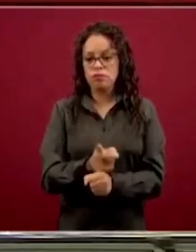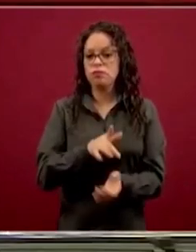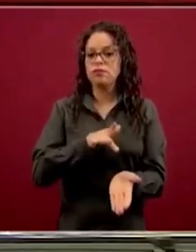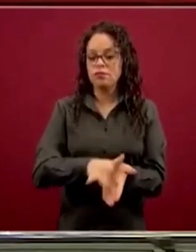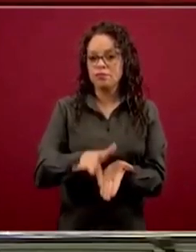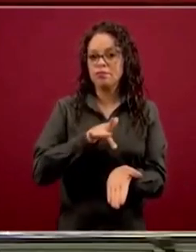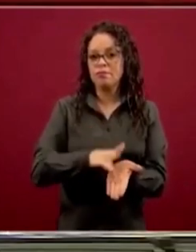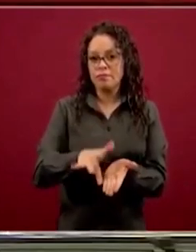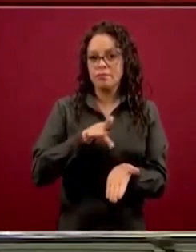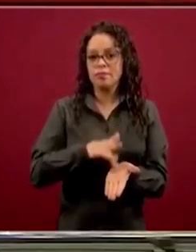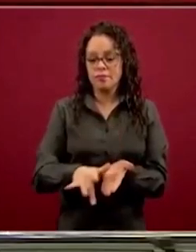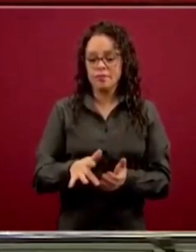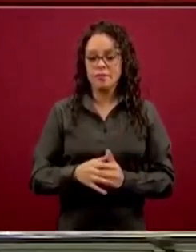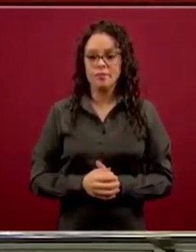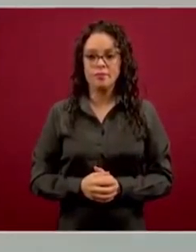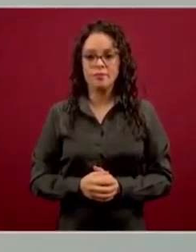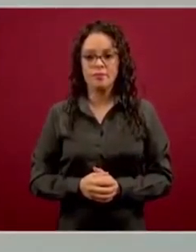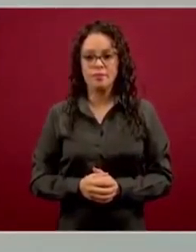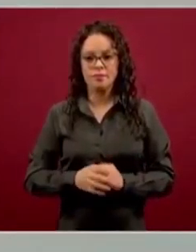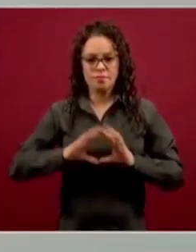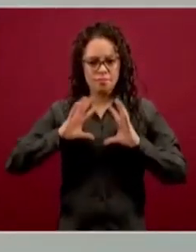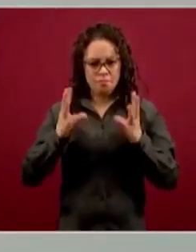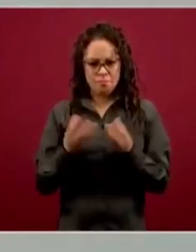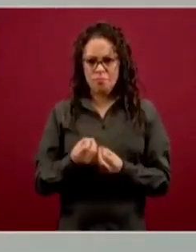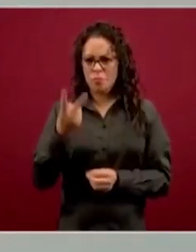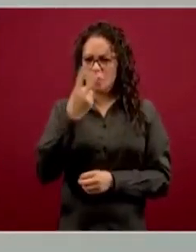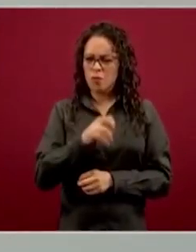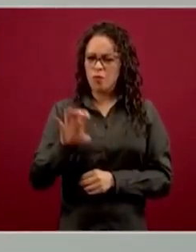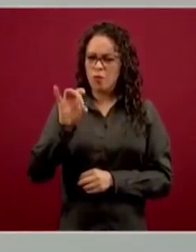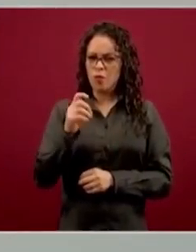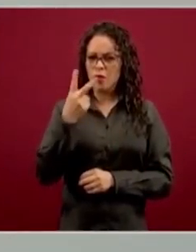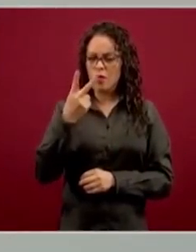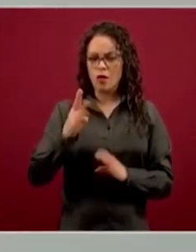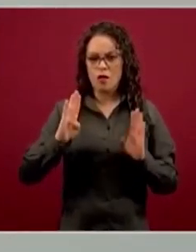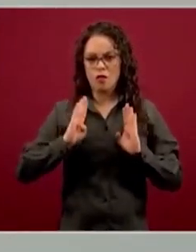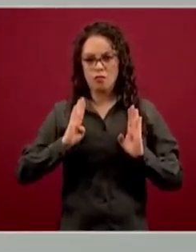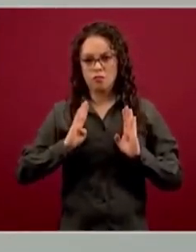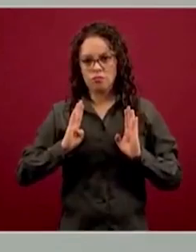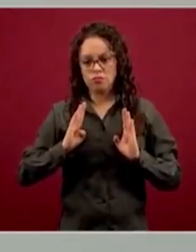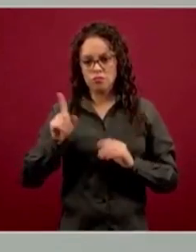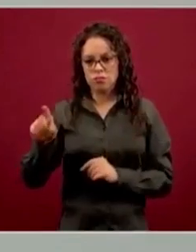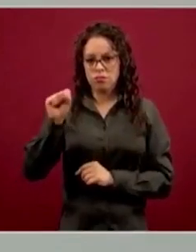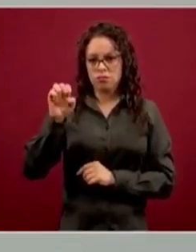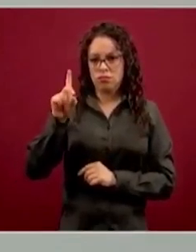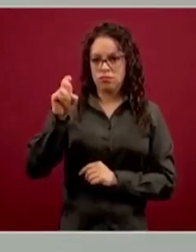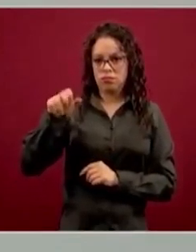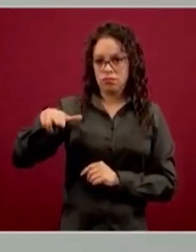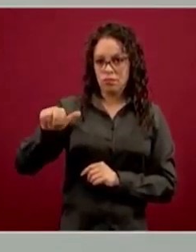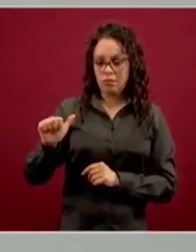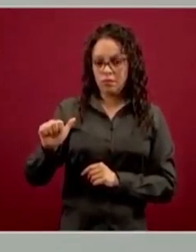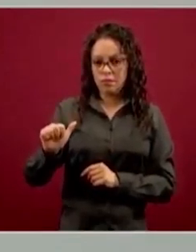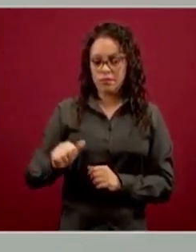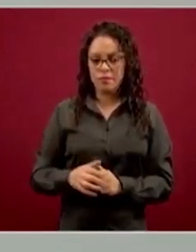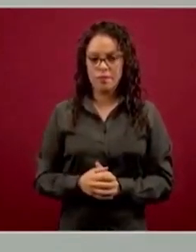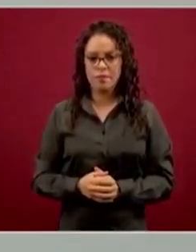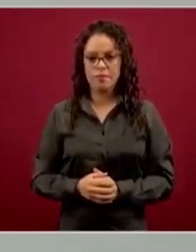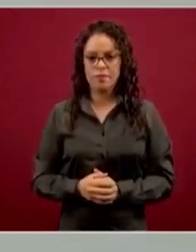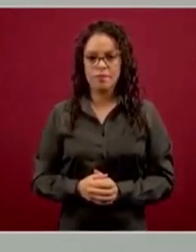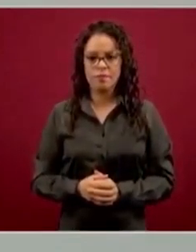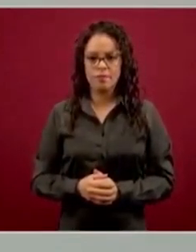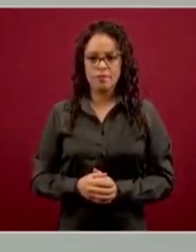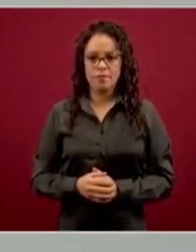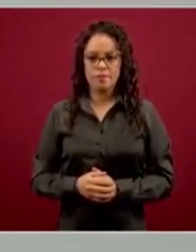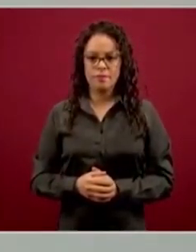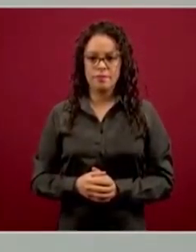Son 232 elementos de la Secretaría de la Defensa Nacional que proporcionan